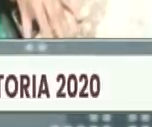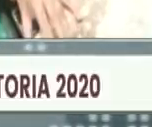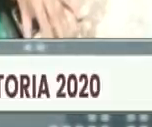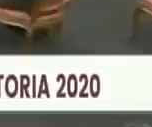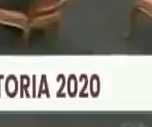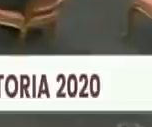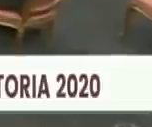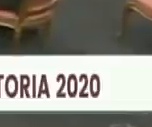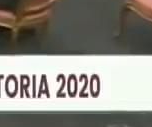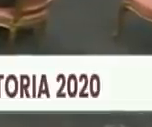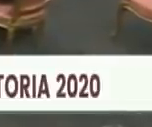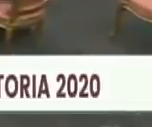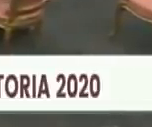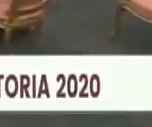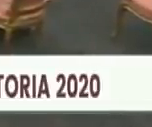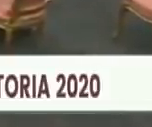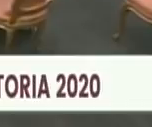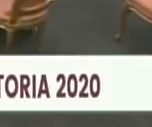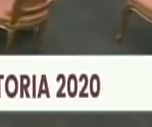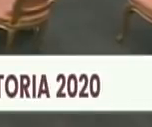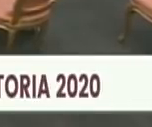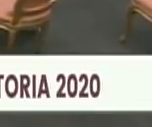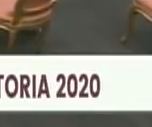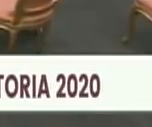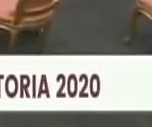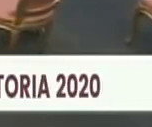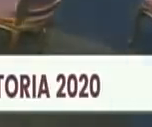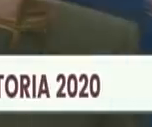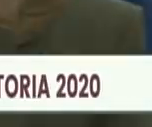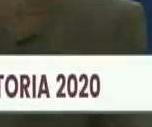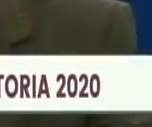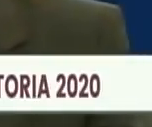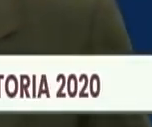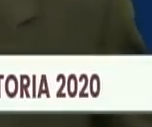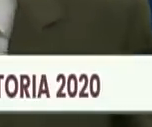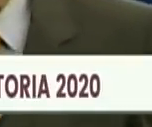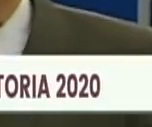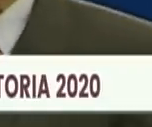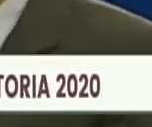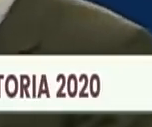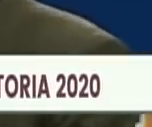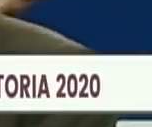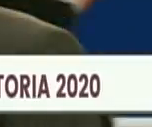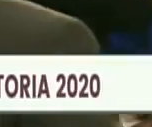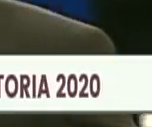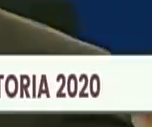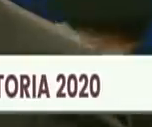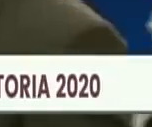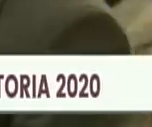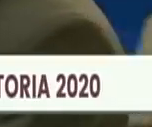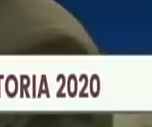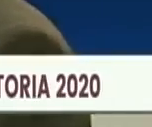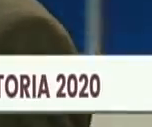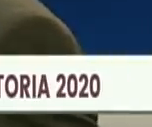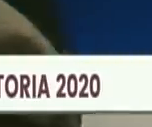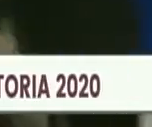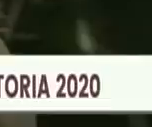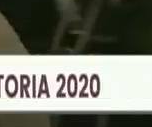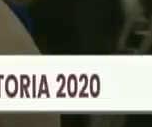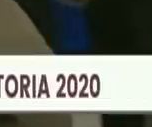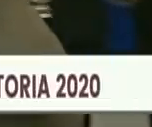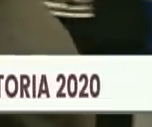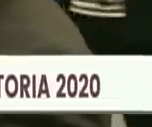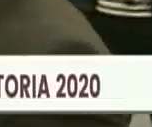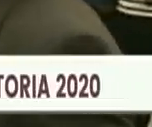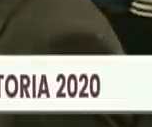ciudadano Manuel Carrero Murillo doctor en historia profesor titular jubilado de la UPEL investigador a tiempo